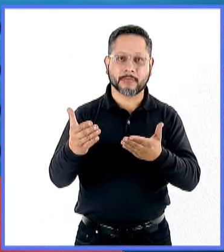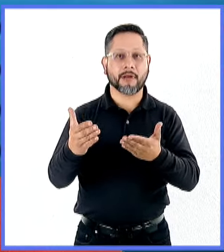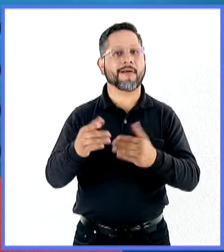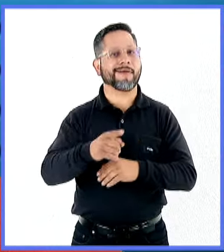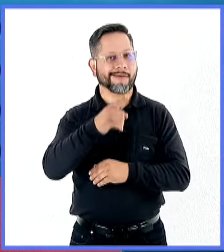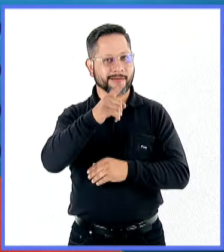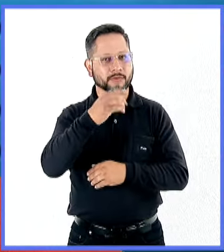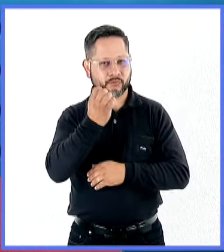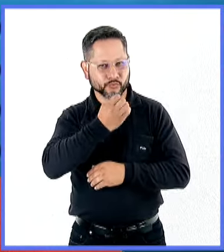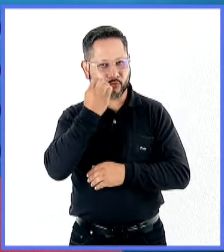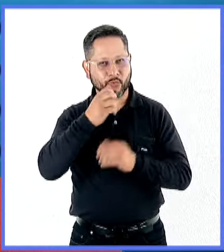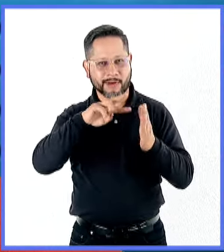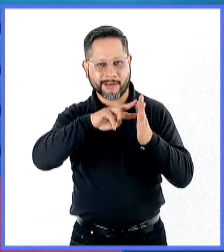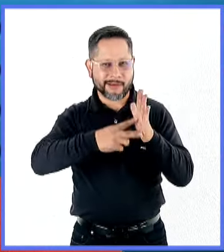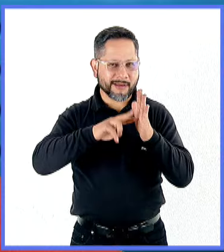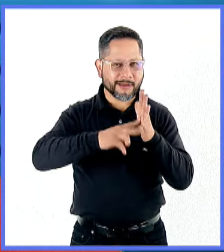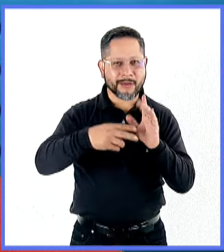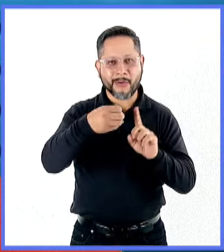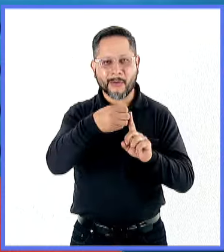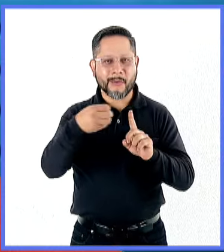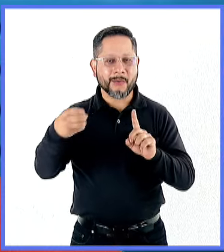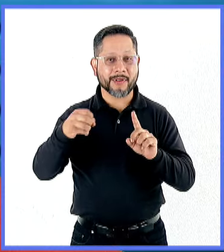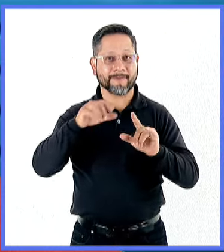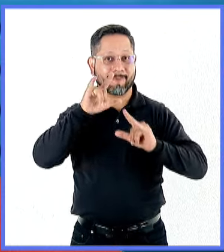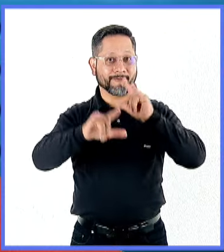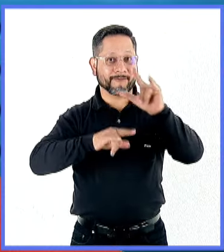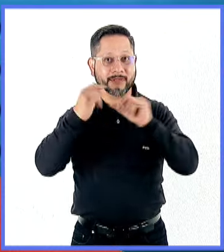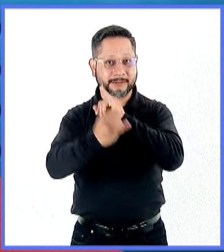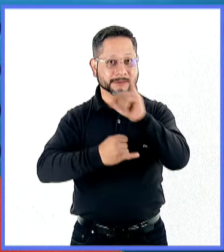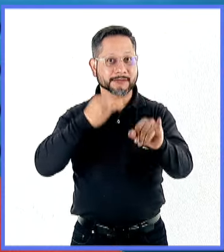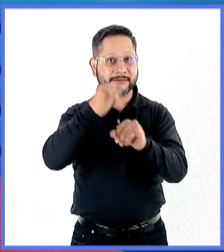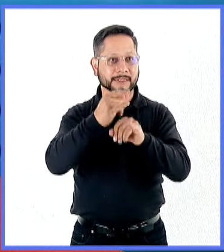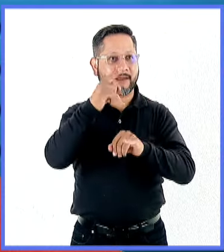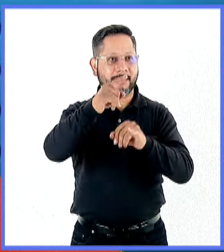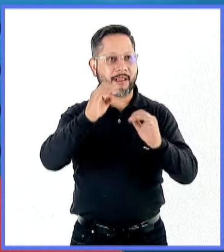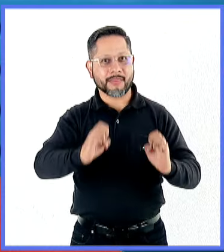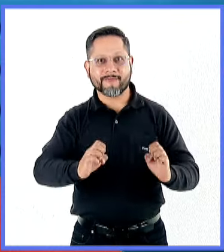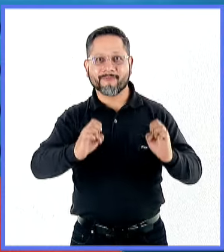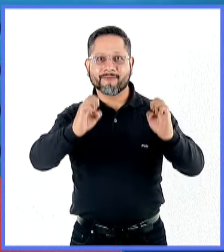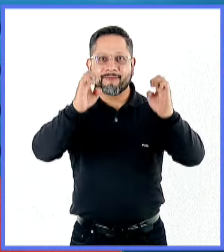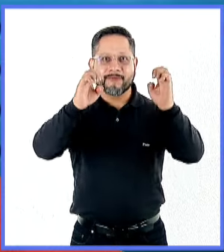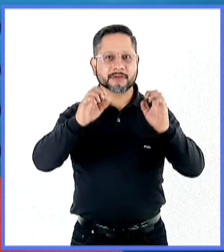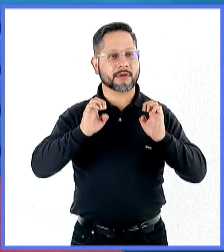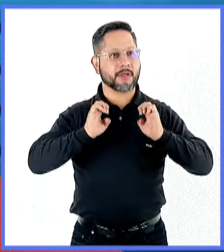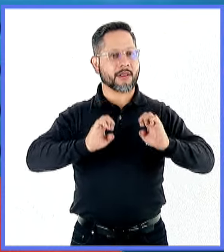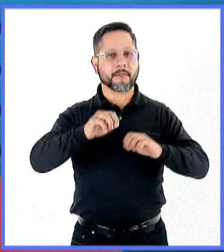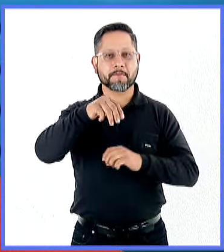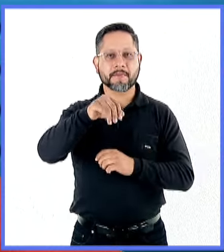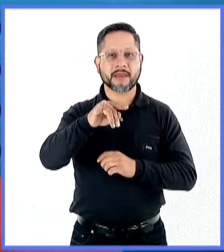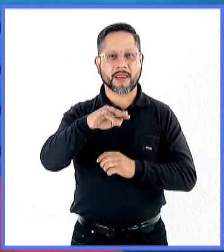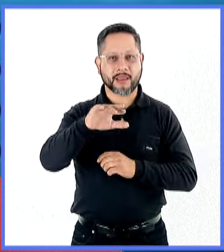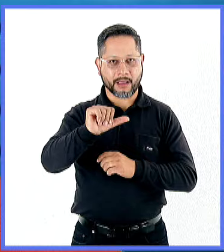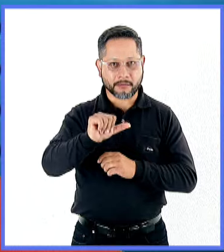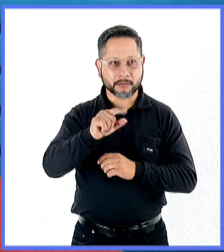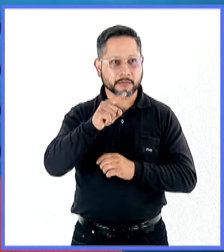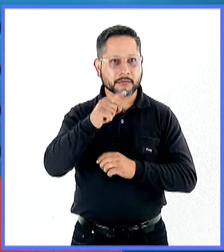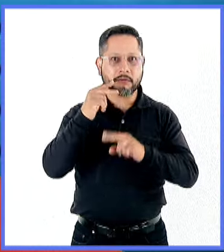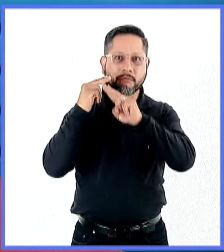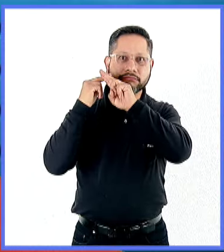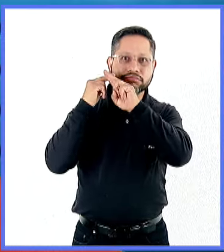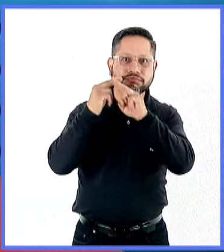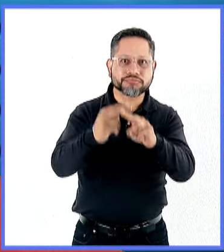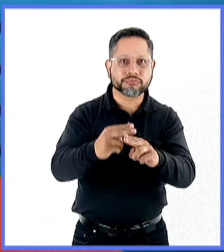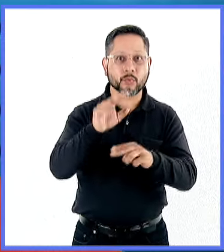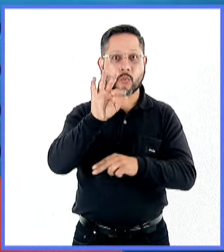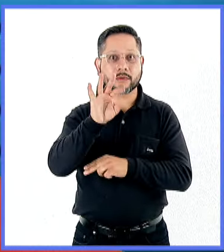Facultad de Ingeniería organiza la Feria Internacional del Libro del Palacio de Minería que este año celebra 45 años de promover la